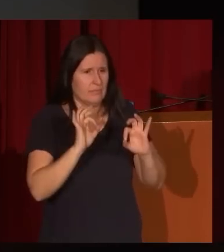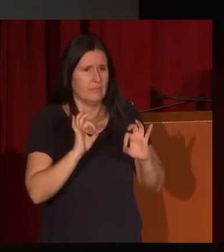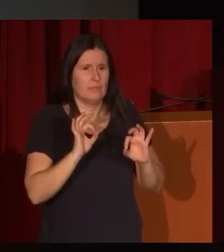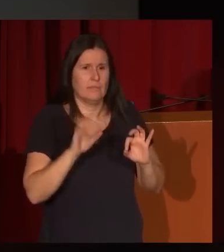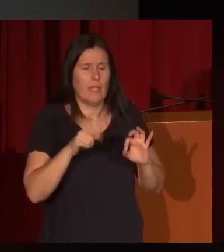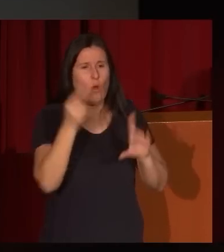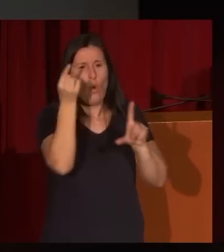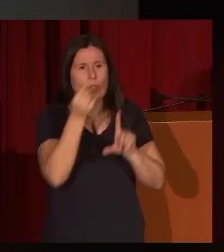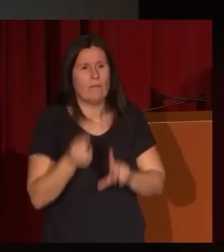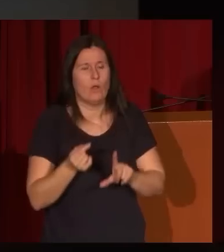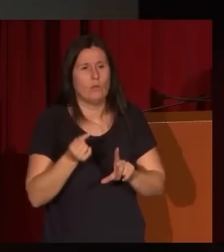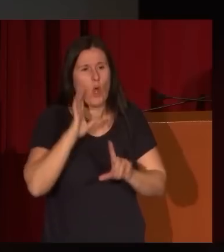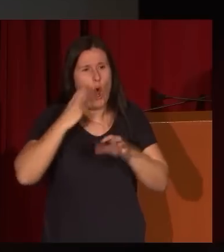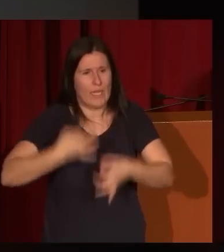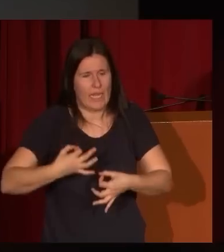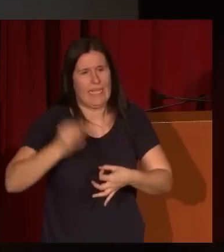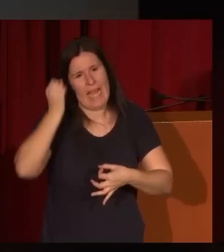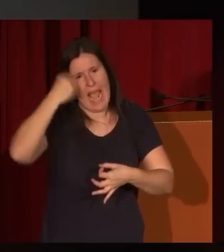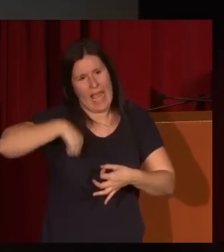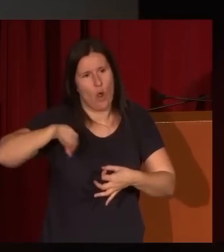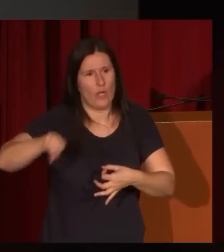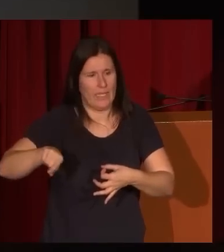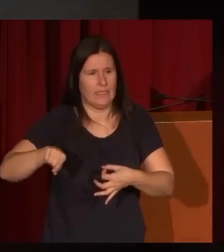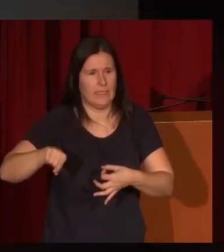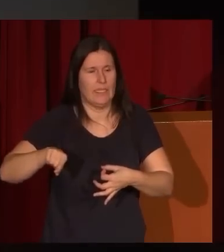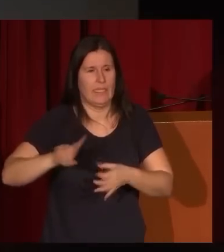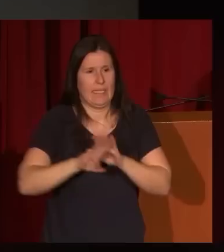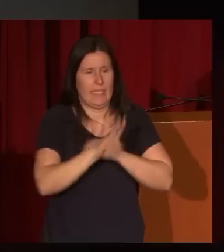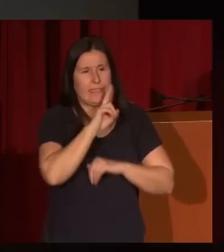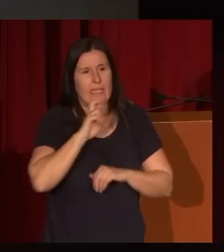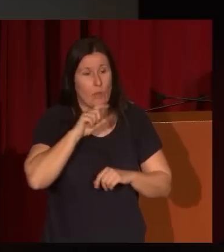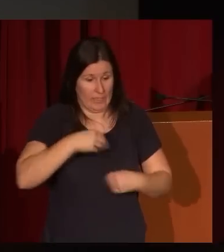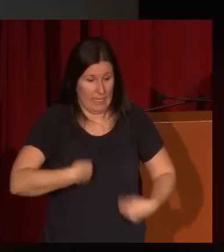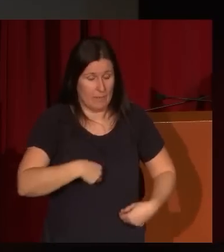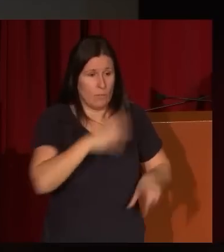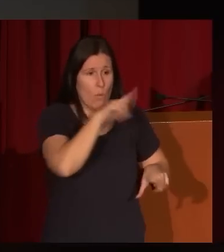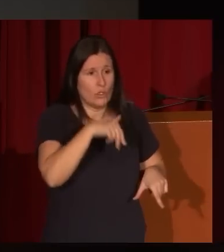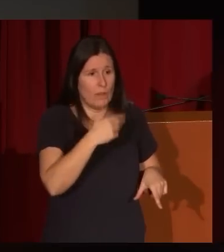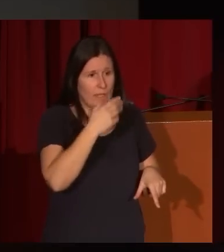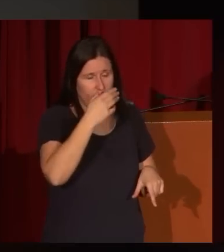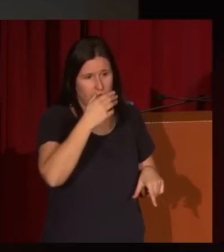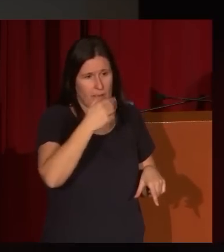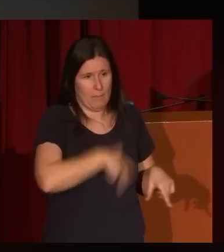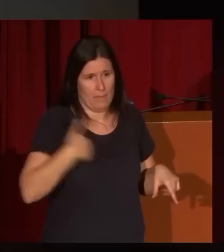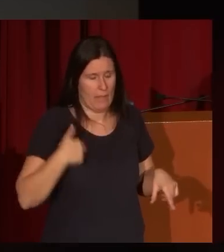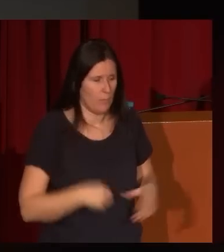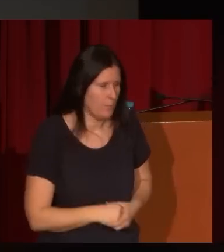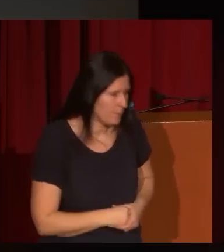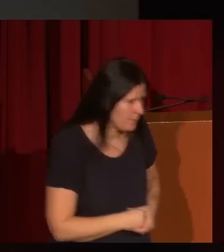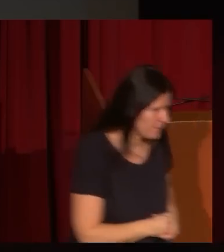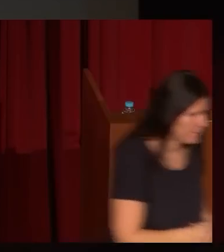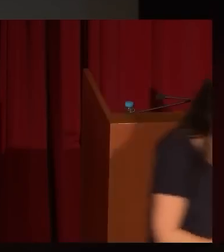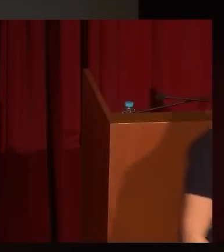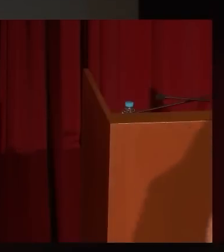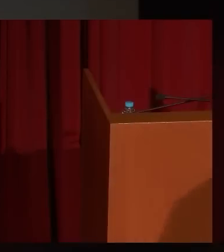un dibujo original del aragonés que se conserva en este propio Museo del Prado. Aquí también en el Prado se conserva